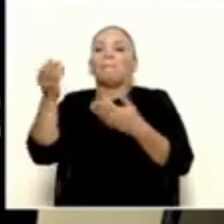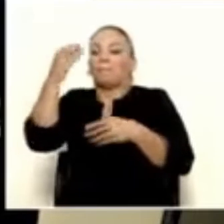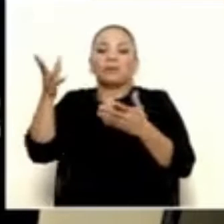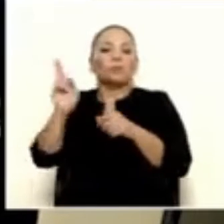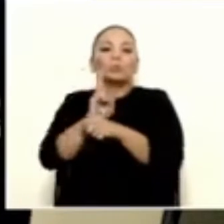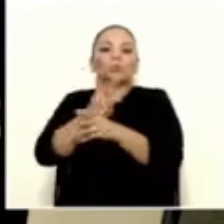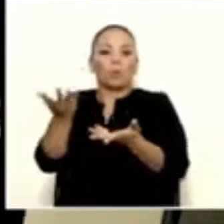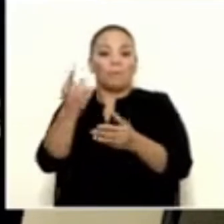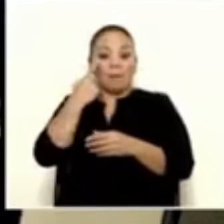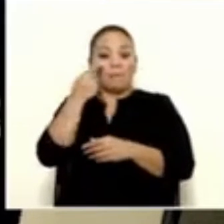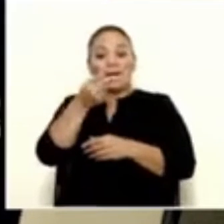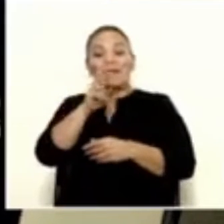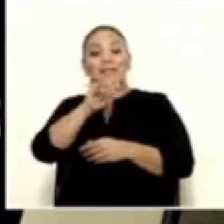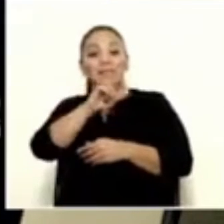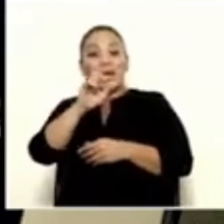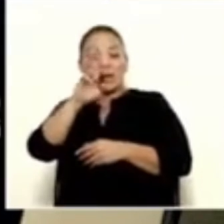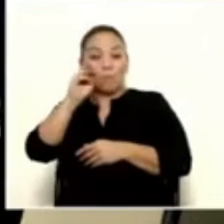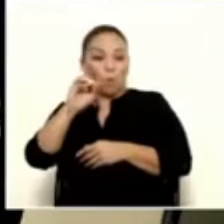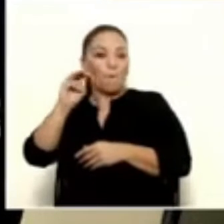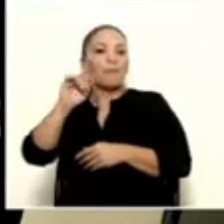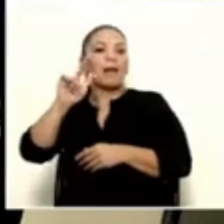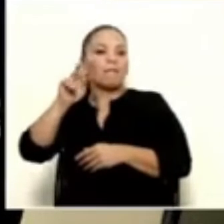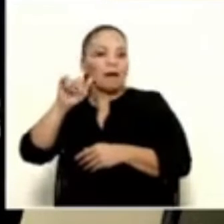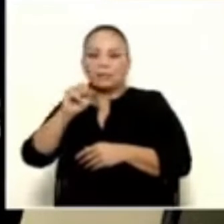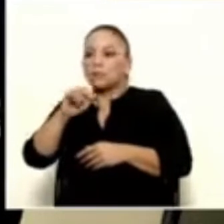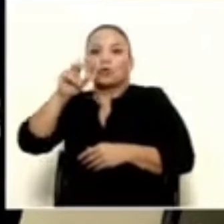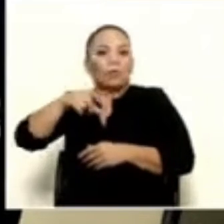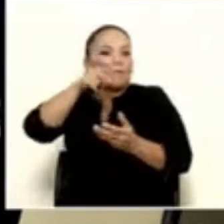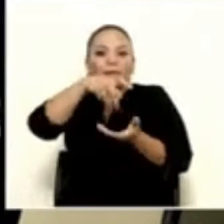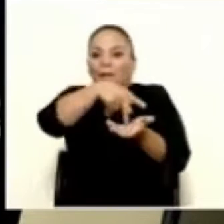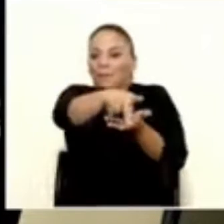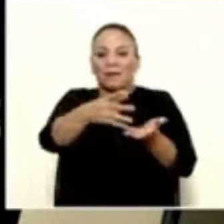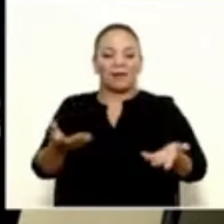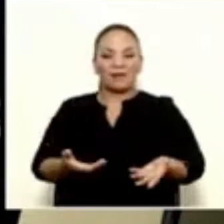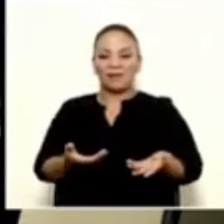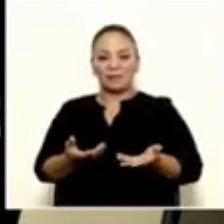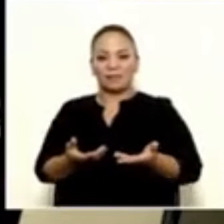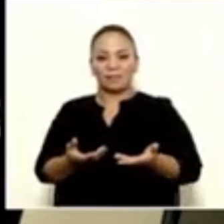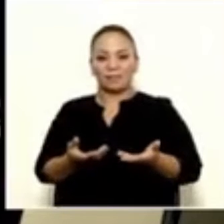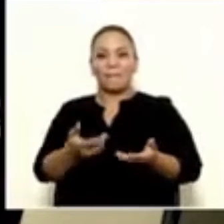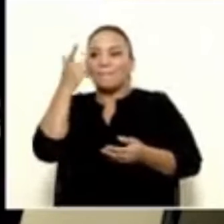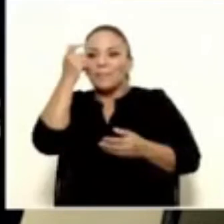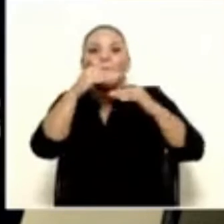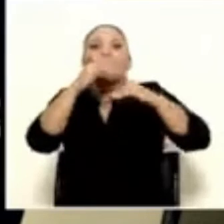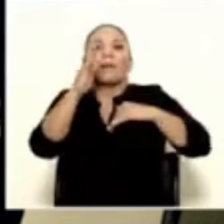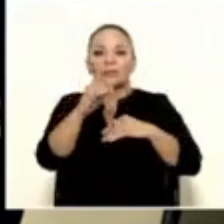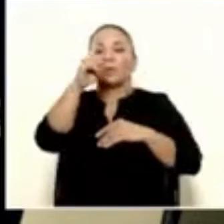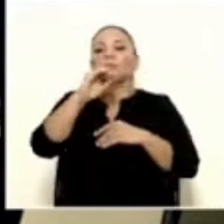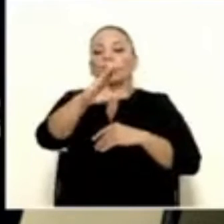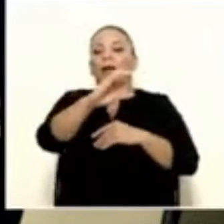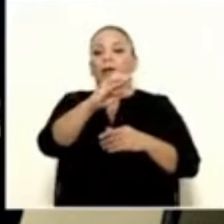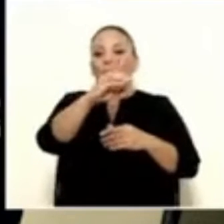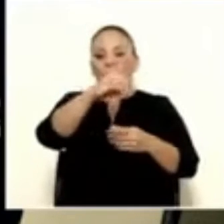ejemplo, nunca le dieron a haber pagado más del salario de un diputado como en su